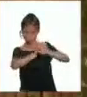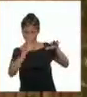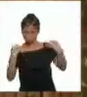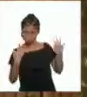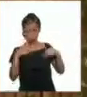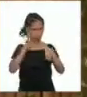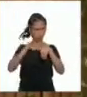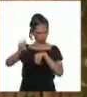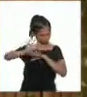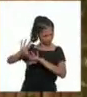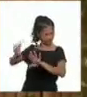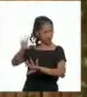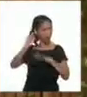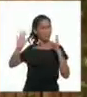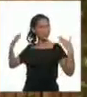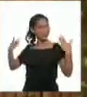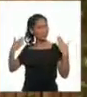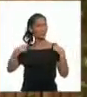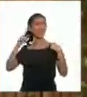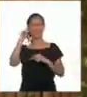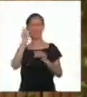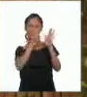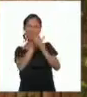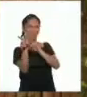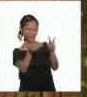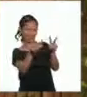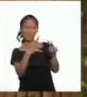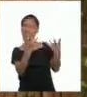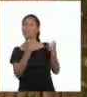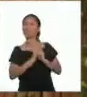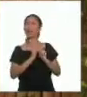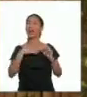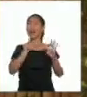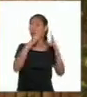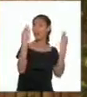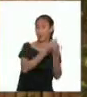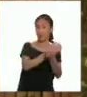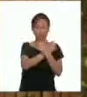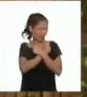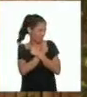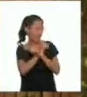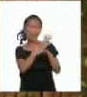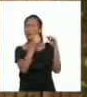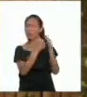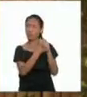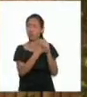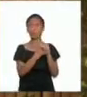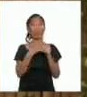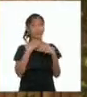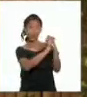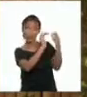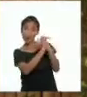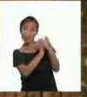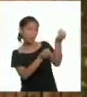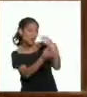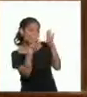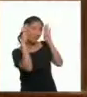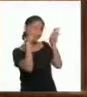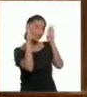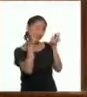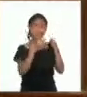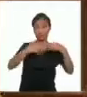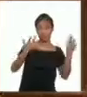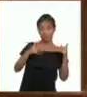me quedo con el compromiso que escuchamos en el video querer a nuestras familias tal y como son escuchar a mis amigas y amigos con atención